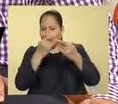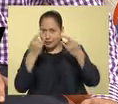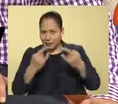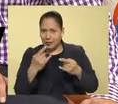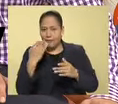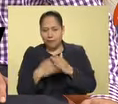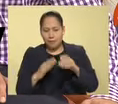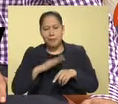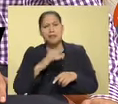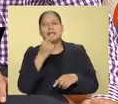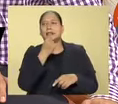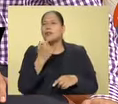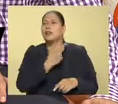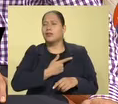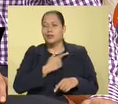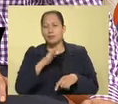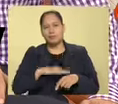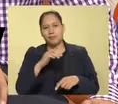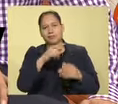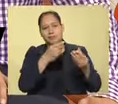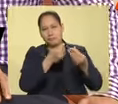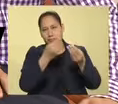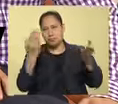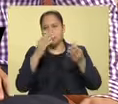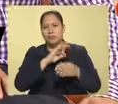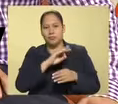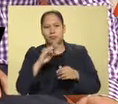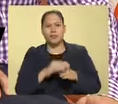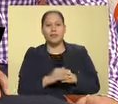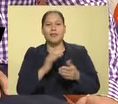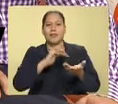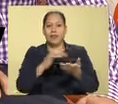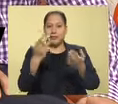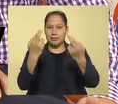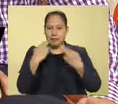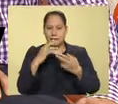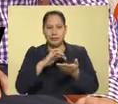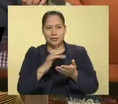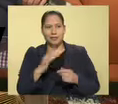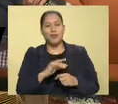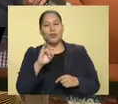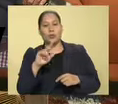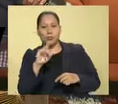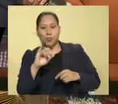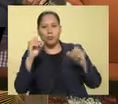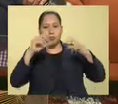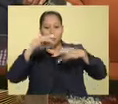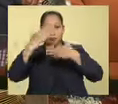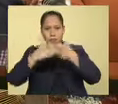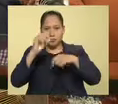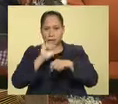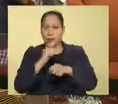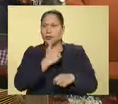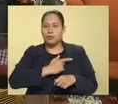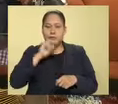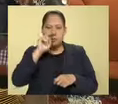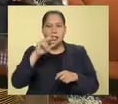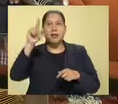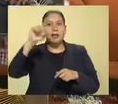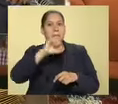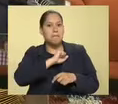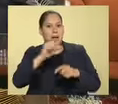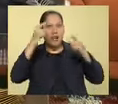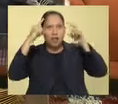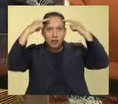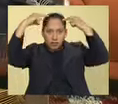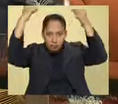adicionales, los niños las van a disfrutar. Y bueno, aquí está. padrísimo, muchas gracias por los regalitos. Gracias. Julio, nos vemos la siguiente semana. Un gusto saludarnos. Vayan a ver Maléfica,